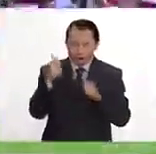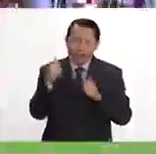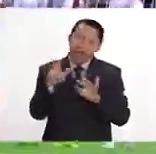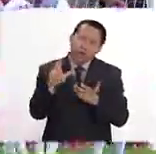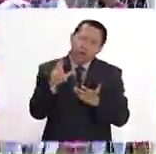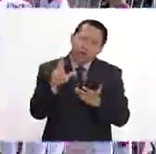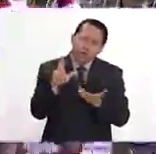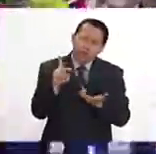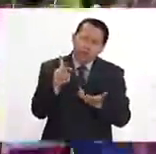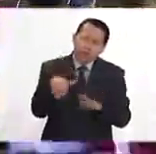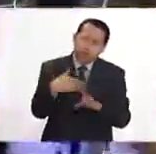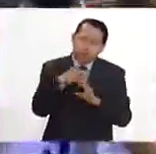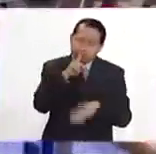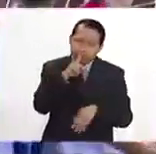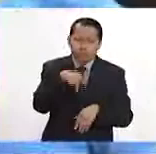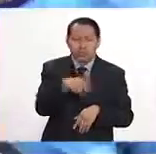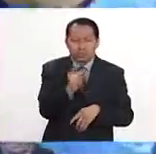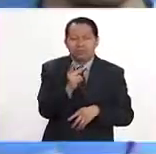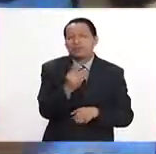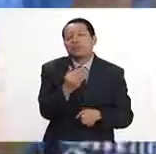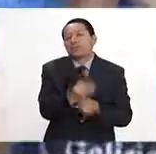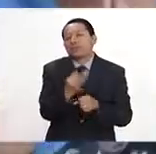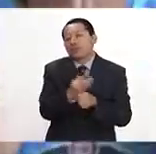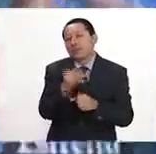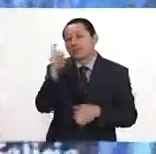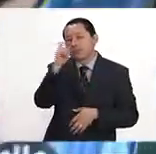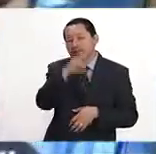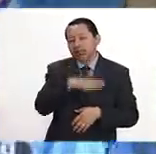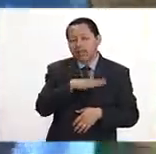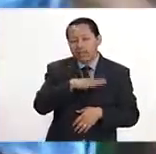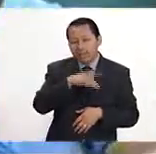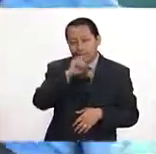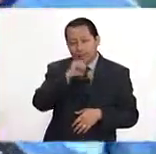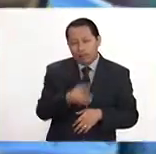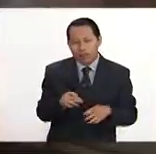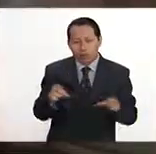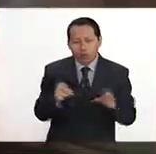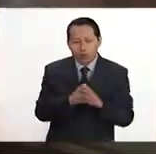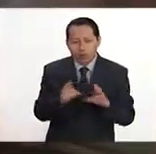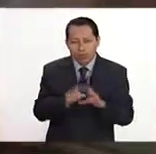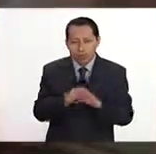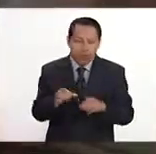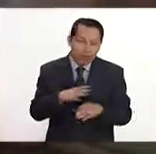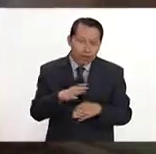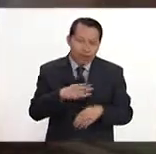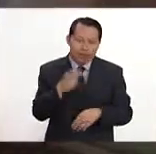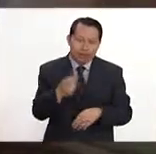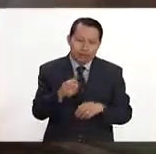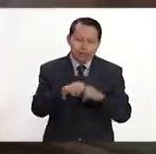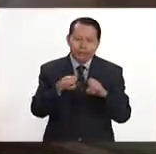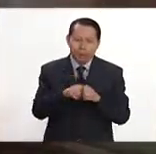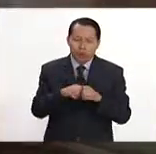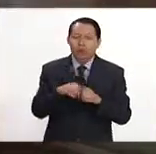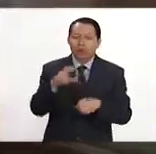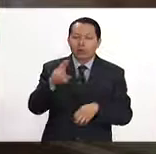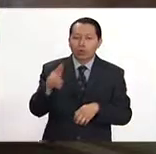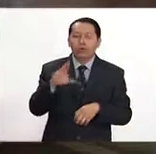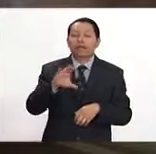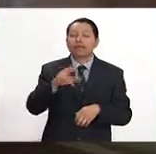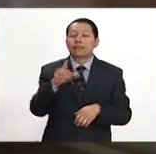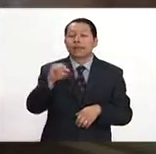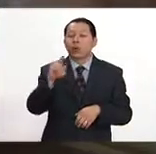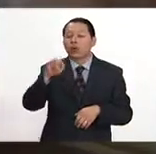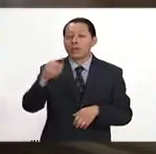desearle nada, pero pues es la realidad del momento tan complicado que se está viviendo al frente de, obviamente, el equipo de los Pumas. El Chelo Díaz era